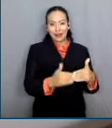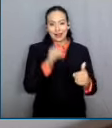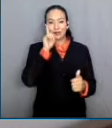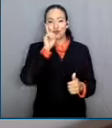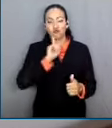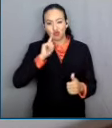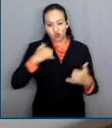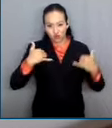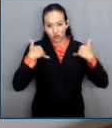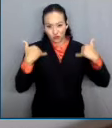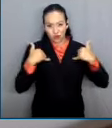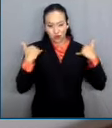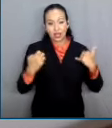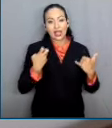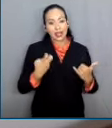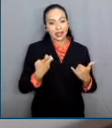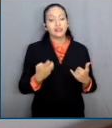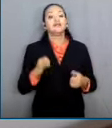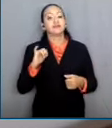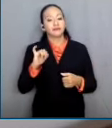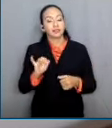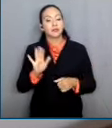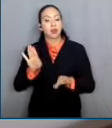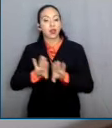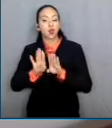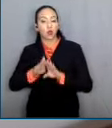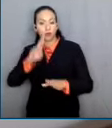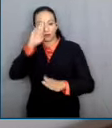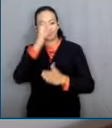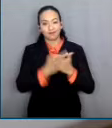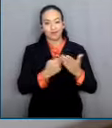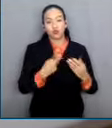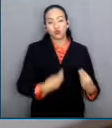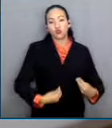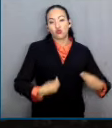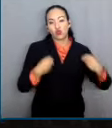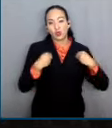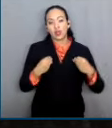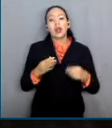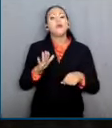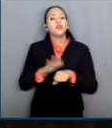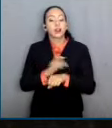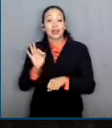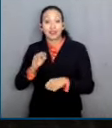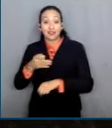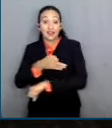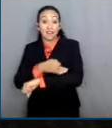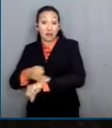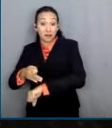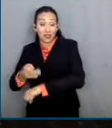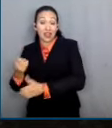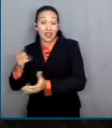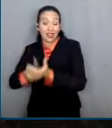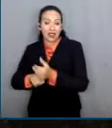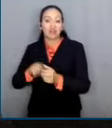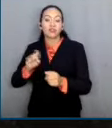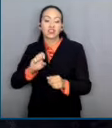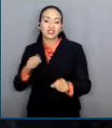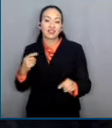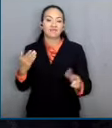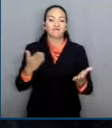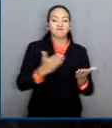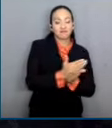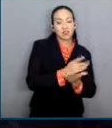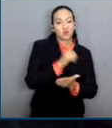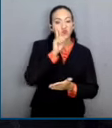actos de violencia sexual que en su mayoría son perpetrados por algún familiar. En México cada año existen